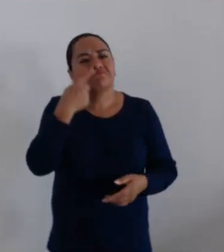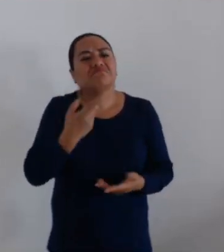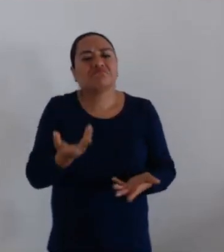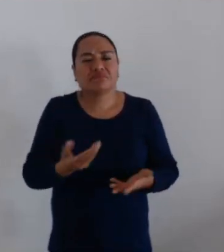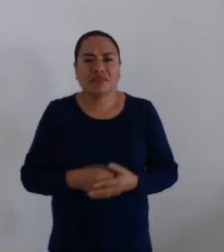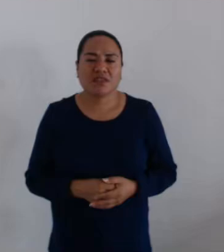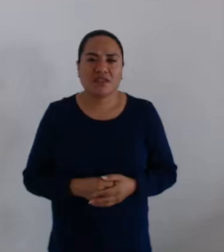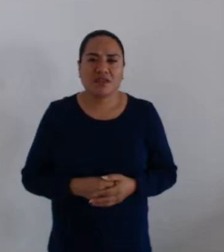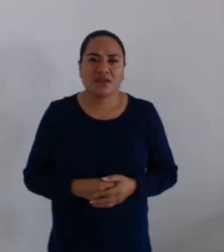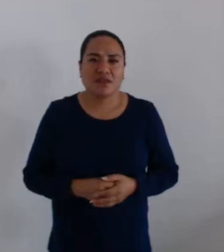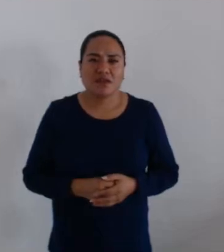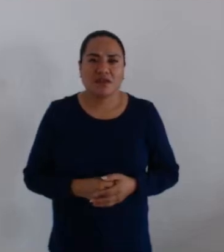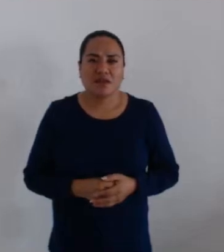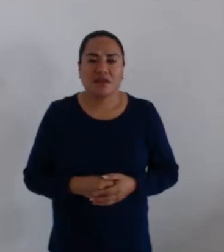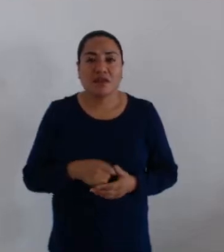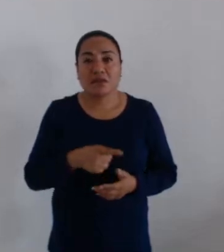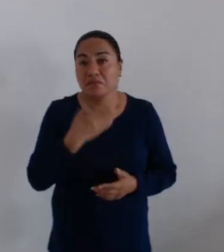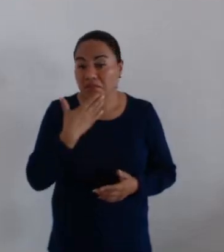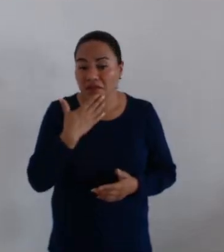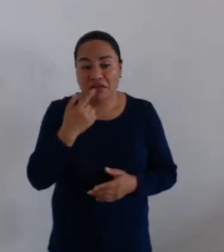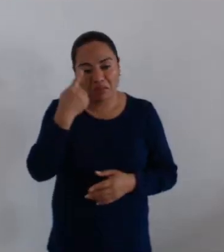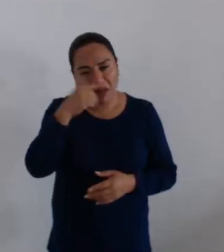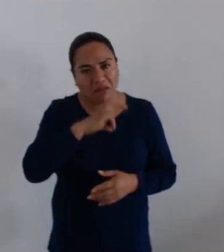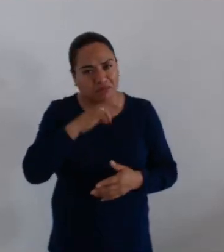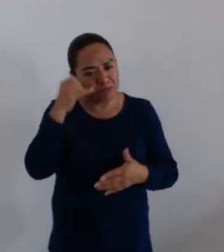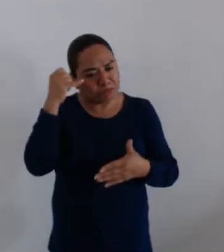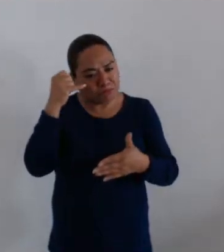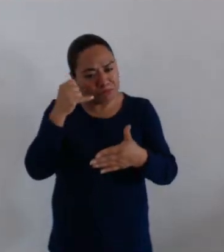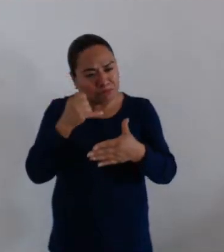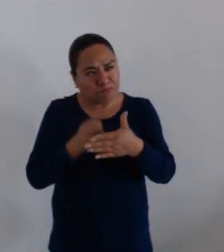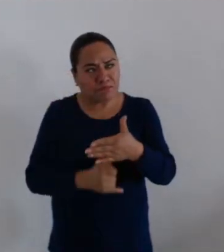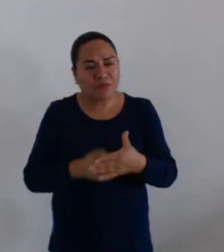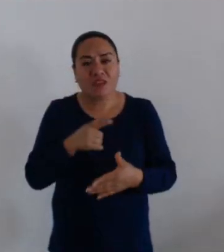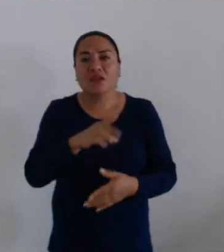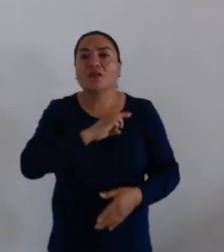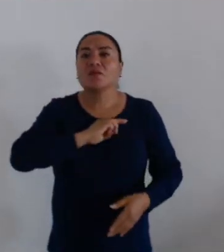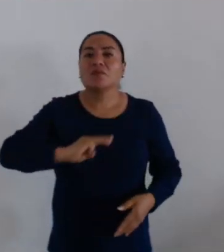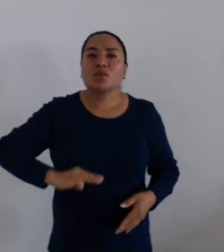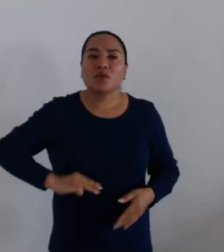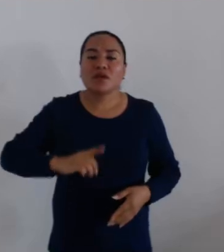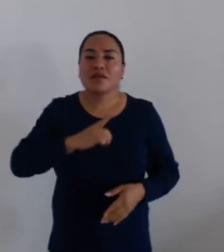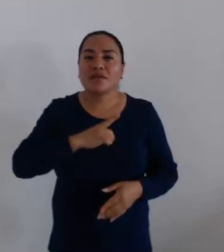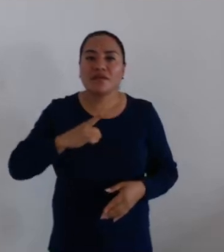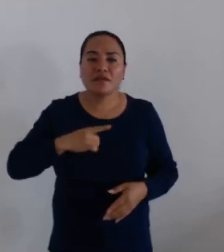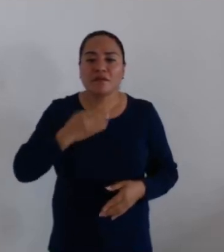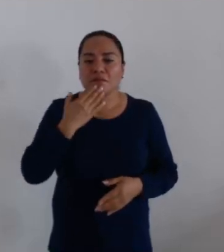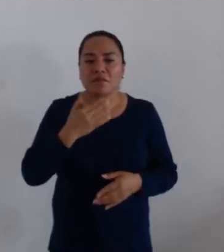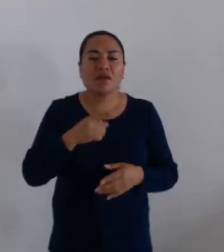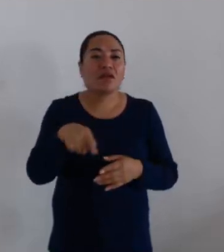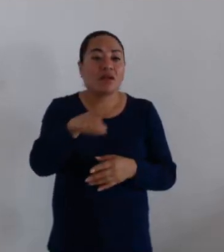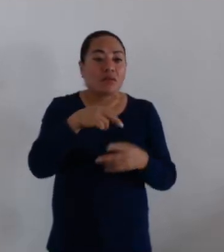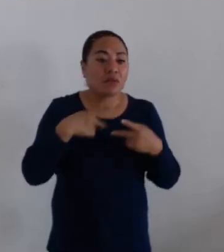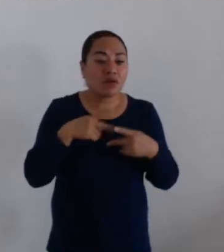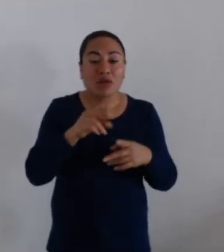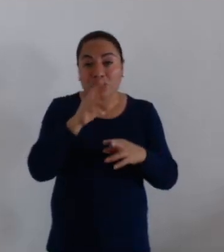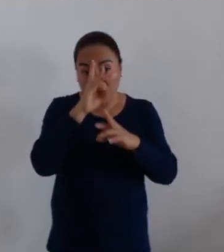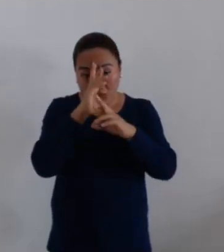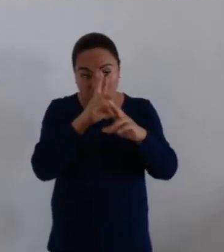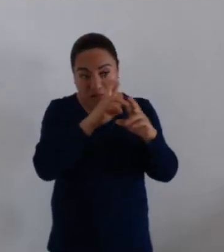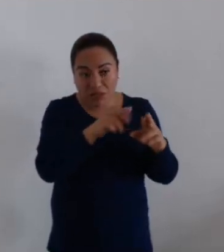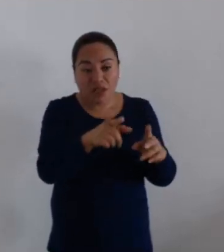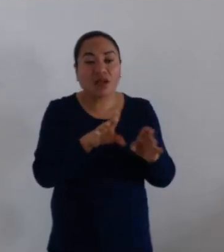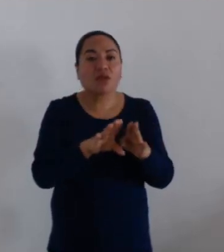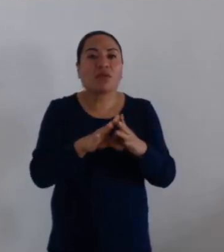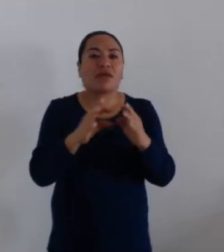que entrar a una revisión profunda para que este ayuntamiento pueda darle certeza y legalidad a la gente que tiene tierra